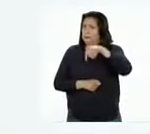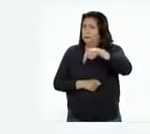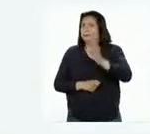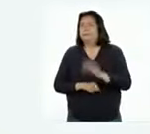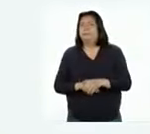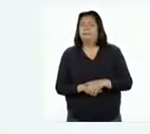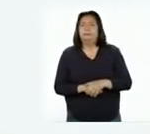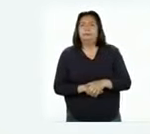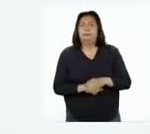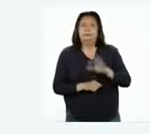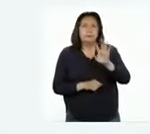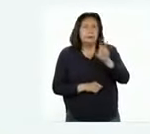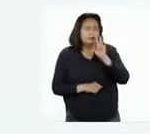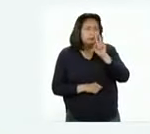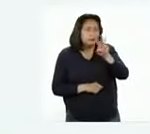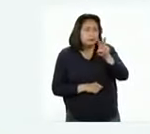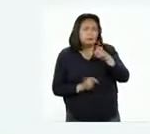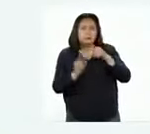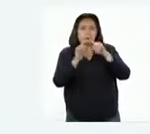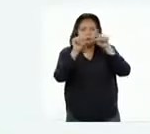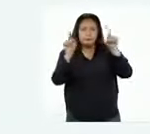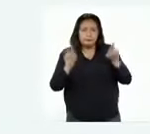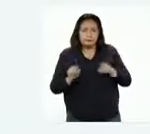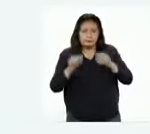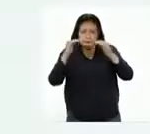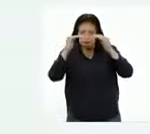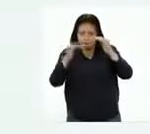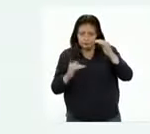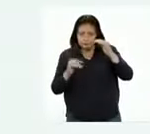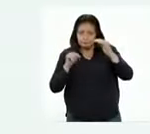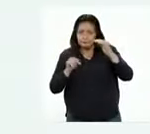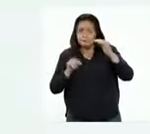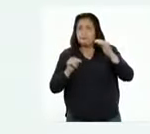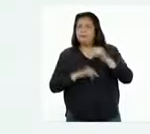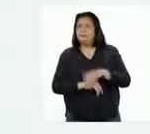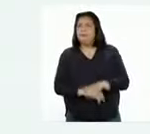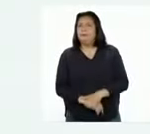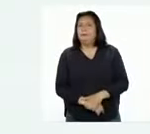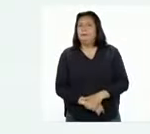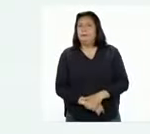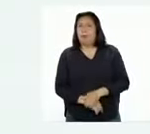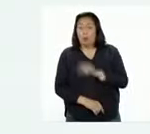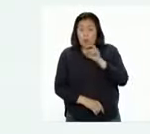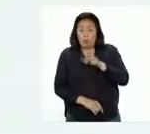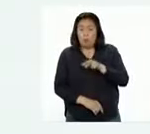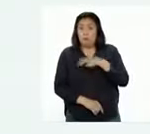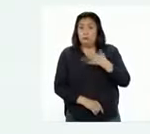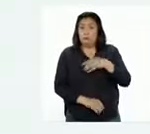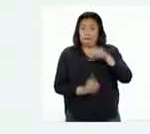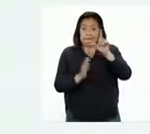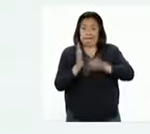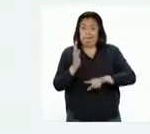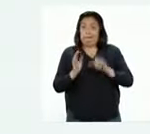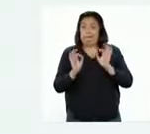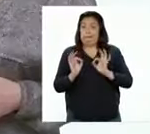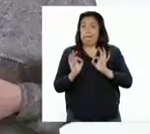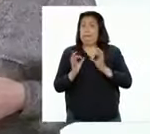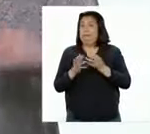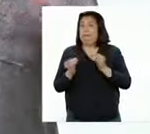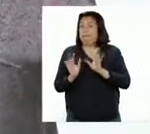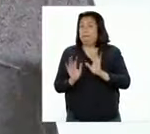acá. Vamos a la parte inferior del texto. ¡Oh, ya veo! Una lista de amenazas.